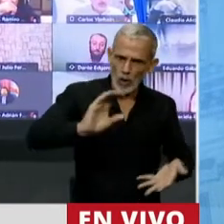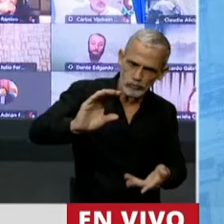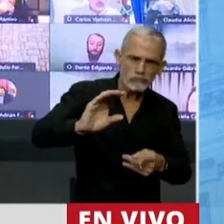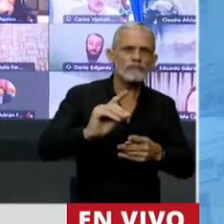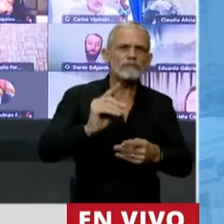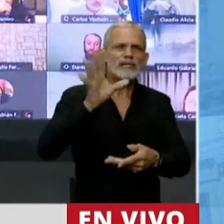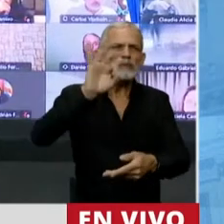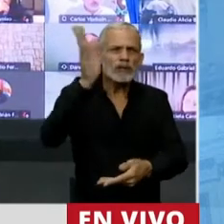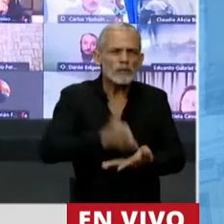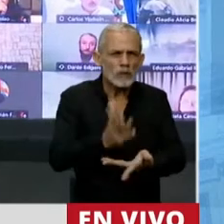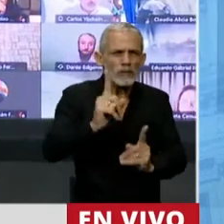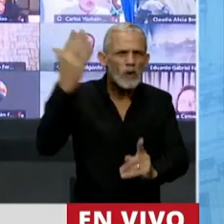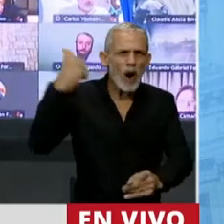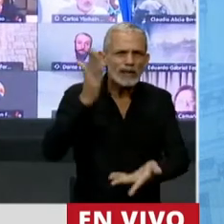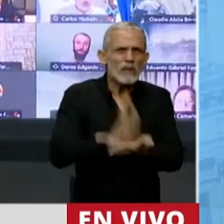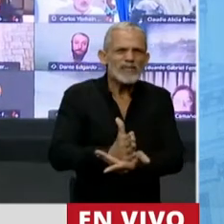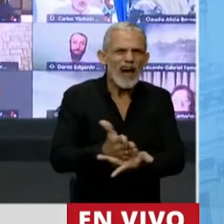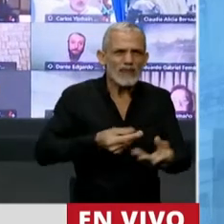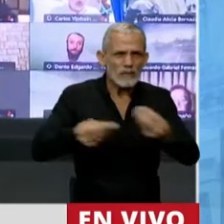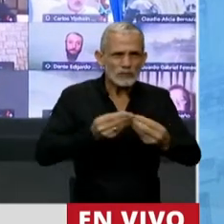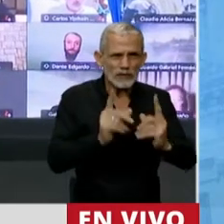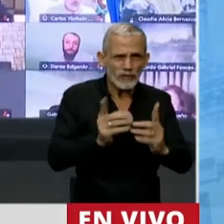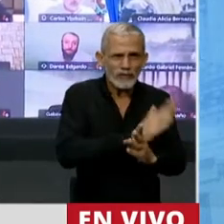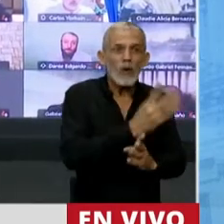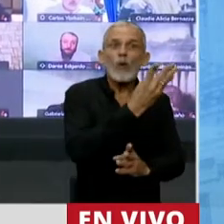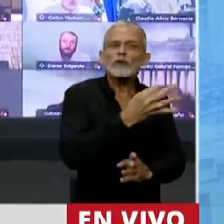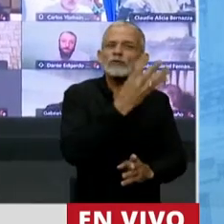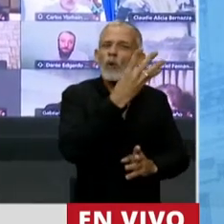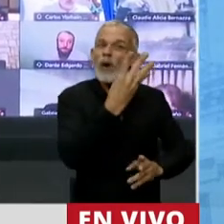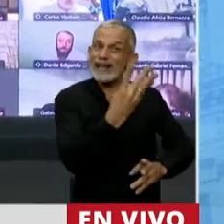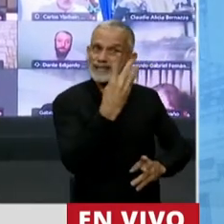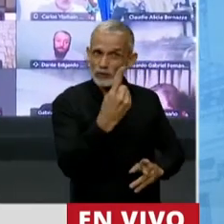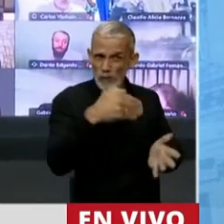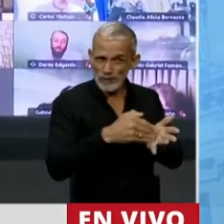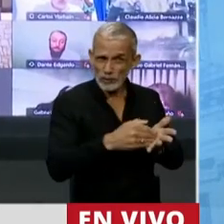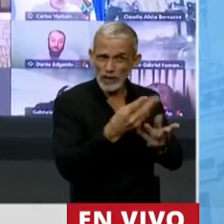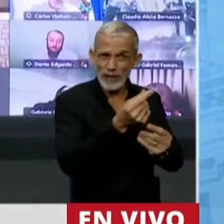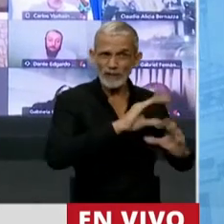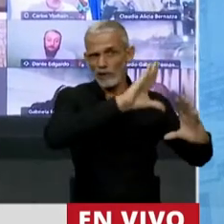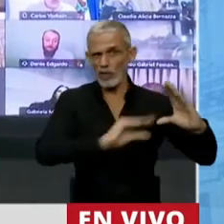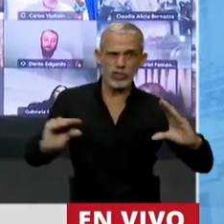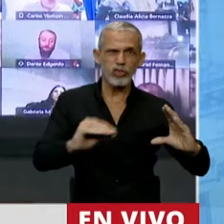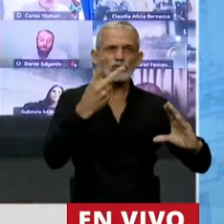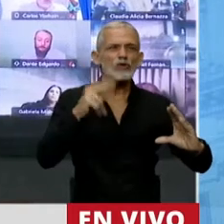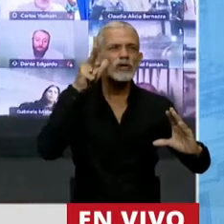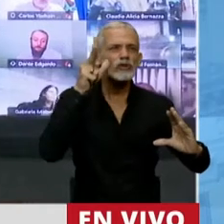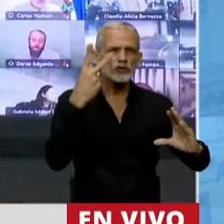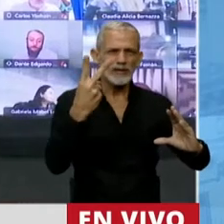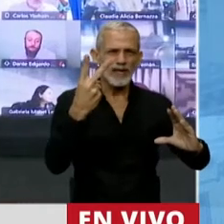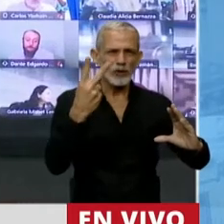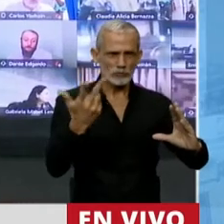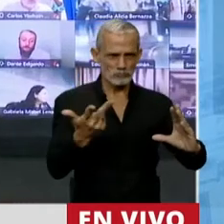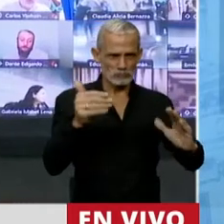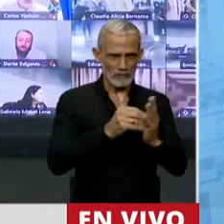la mitad de lo que eran las partidas del presupuesto vigente, de 441 millones de pesos a 282.